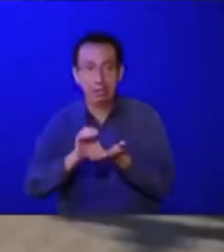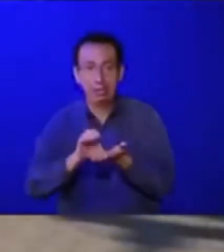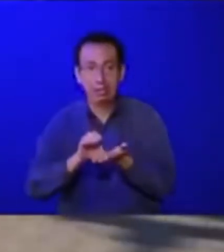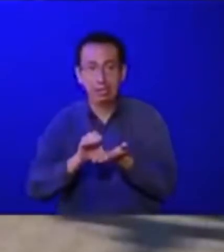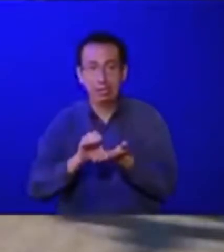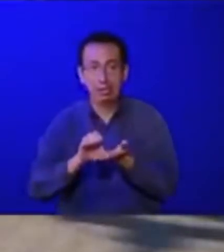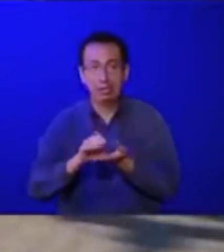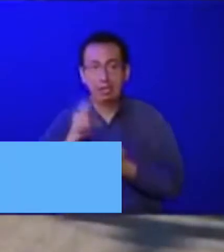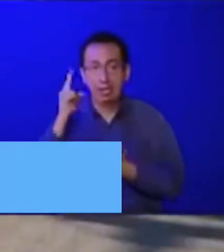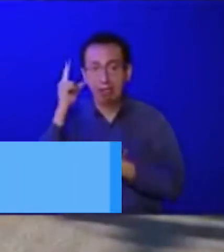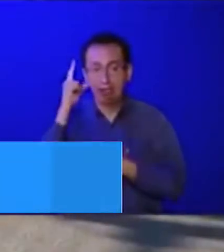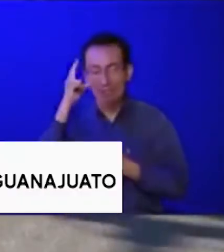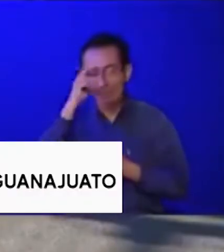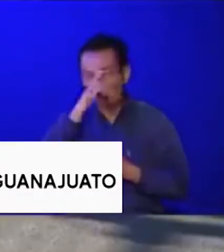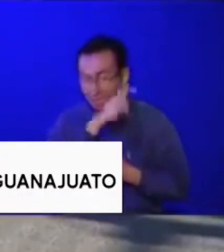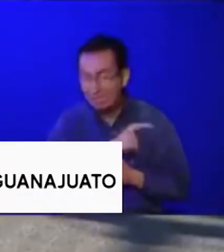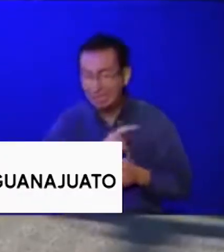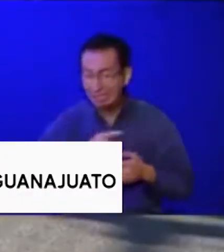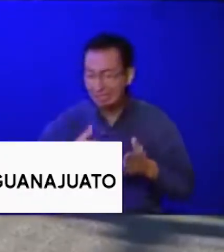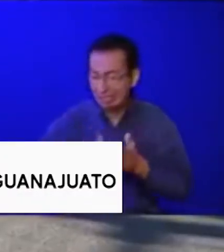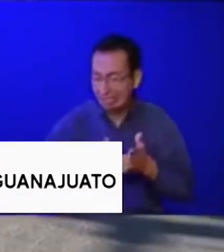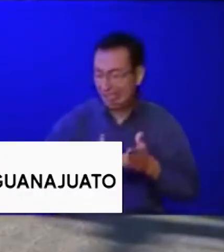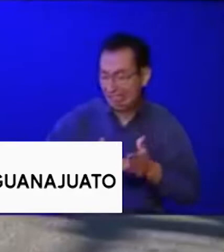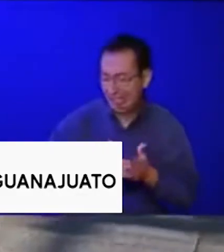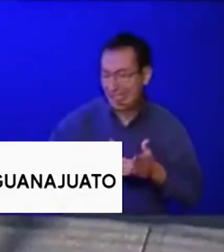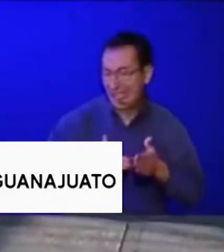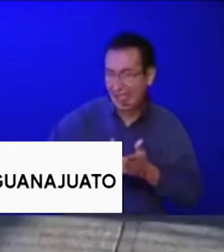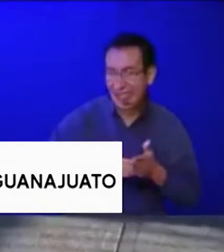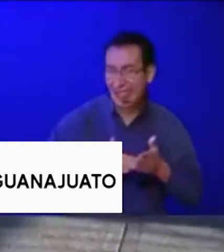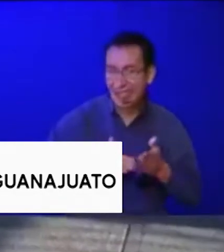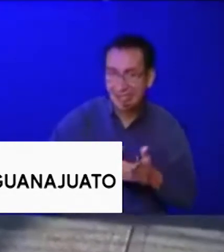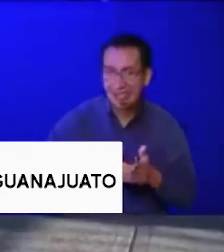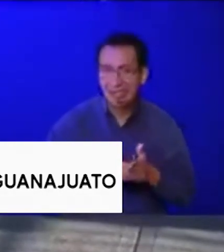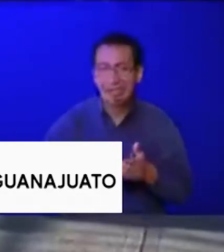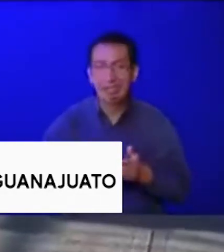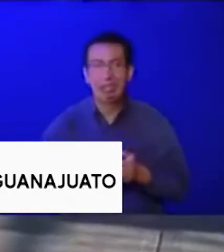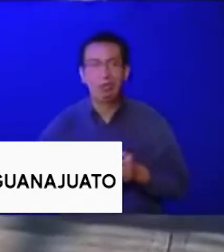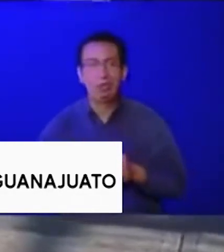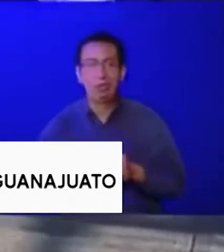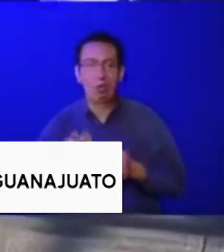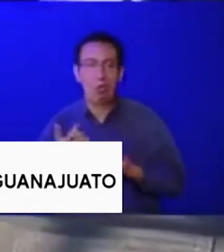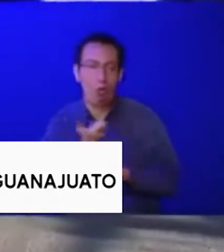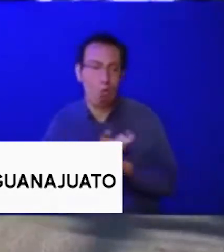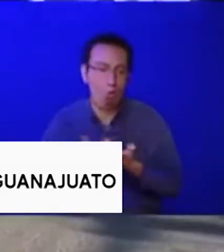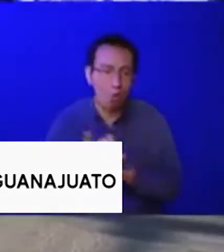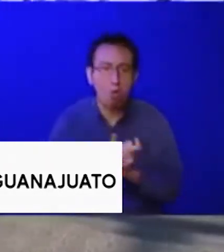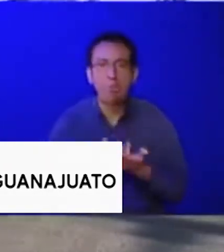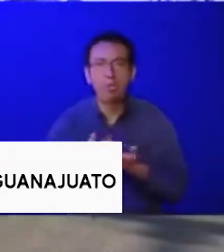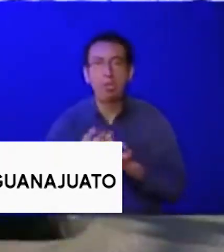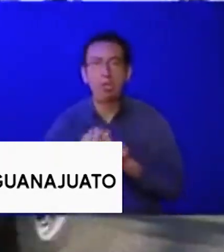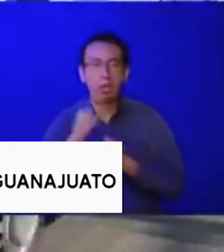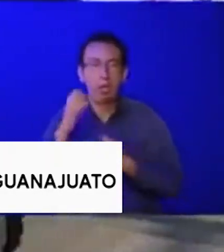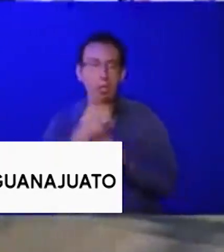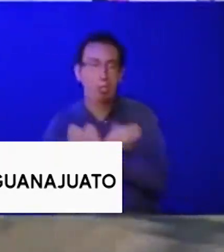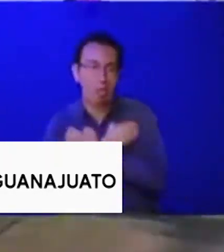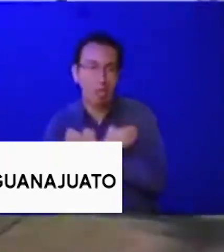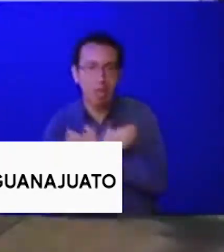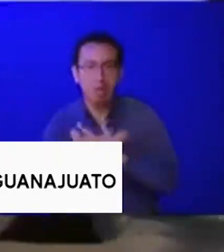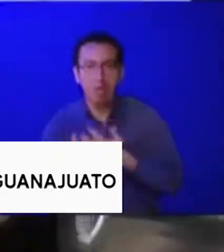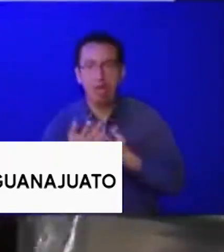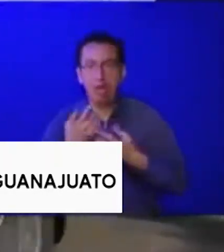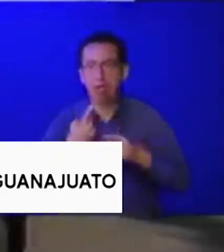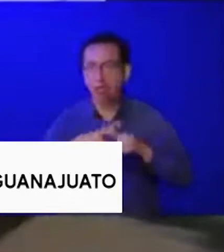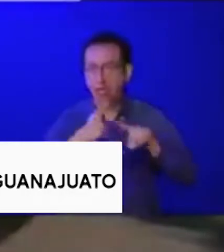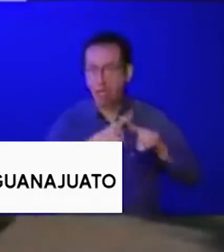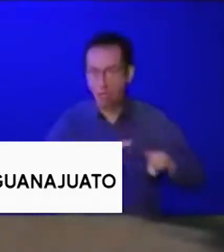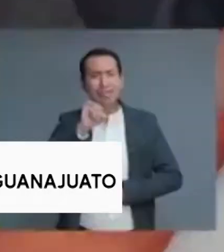Con motivo del Día Internacional de las Personas con Discapacidad, el cual se conmemora el 3 de diciembre, el director del INGUDIS, José Grimaldo